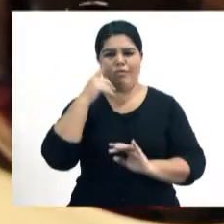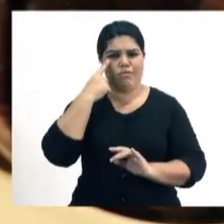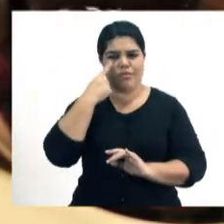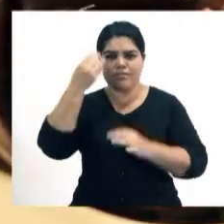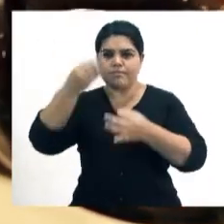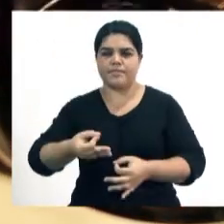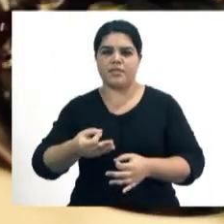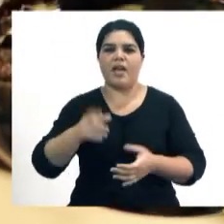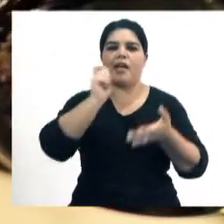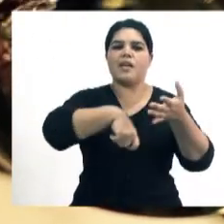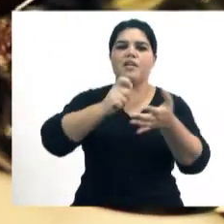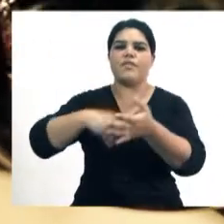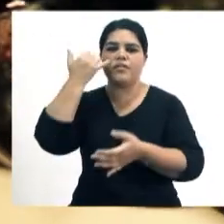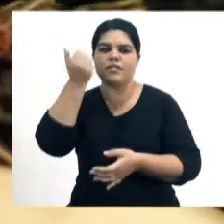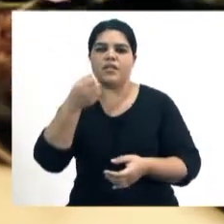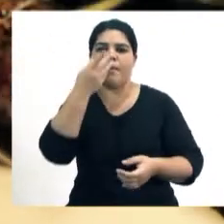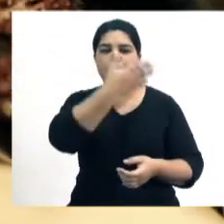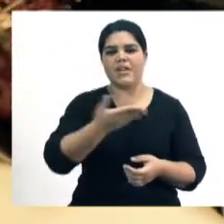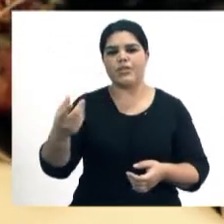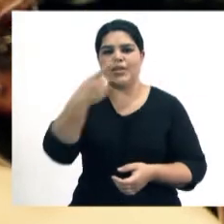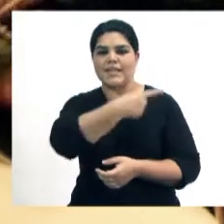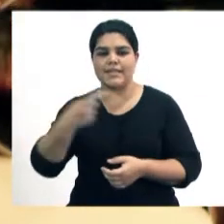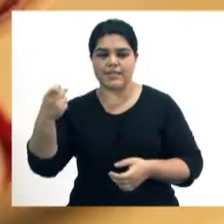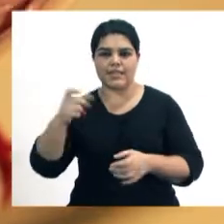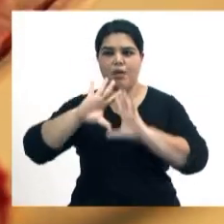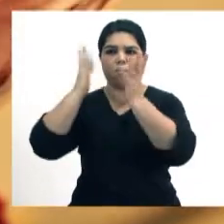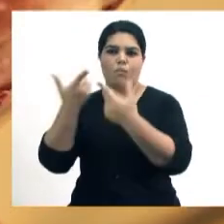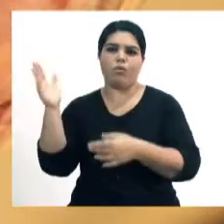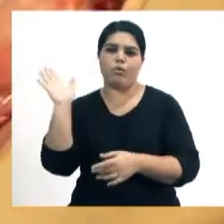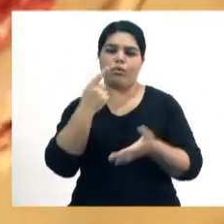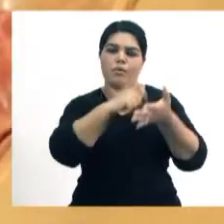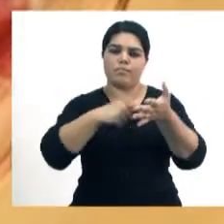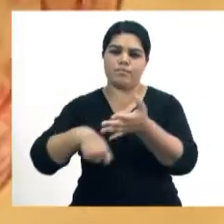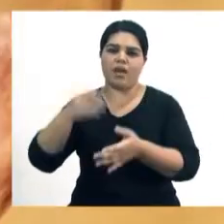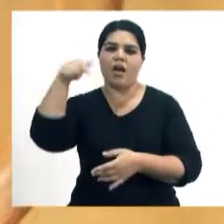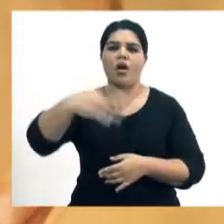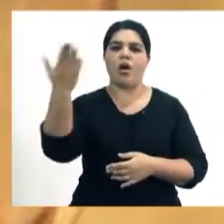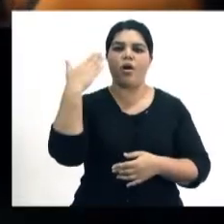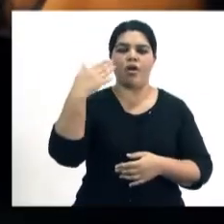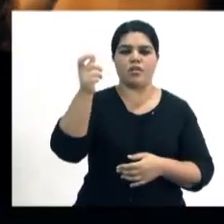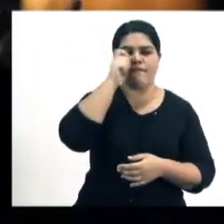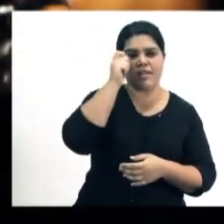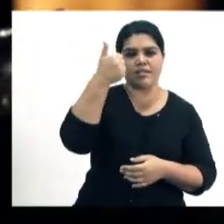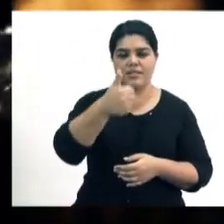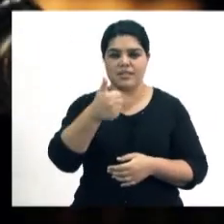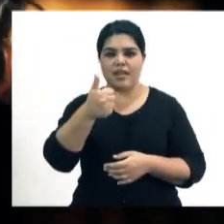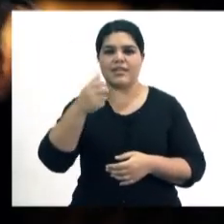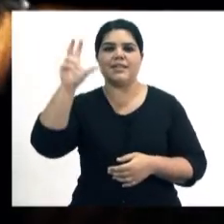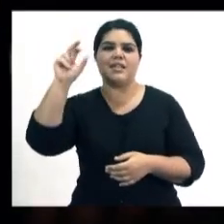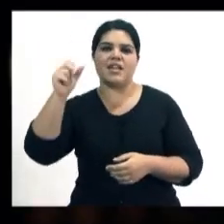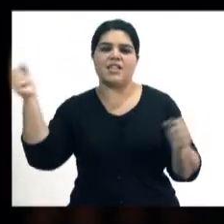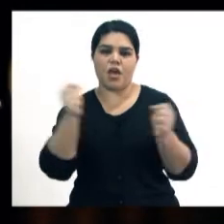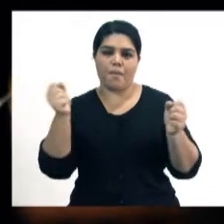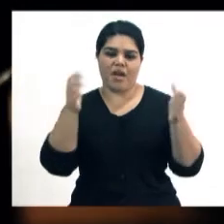internacional. Ya se inscribieron alrededor de 100 especialistas de todo el mundo para participar del Congreso que se desarrollará entre el 26